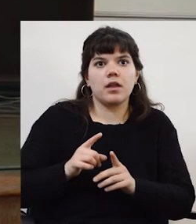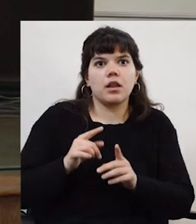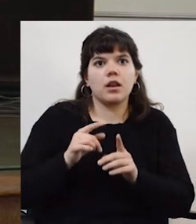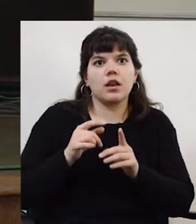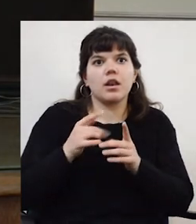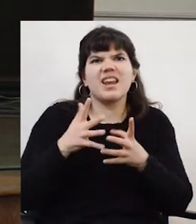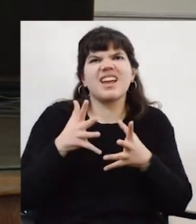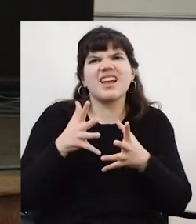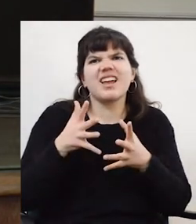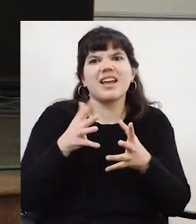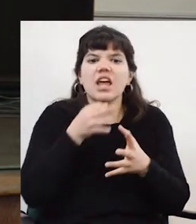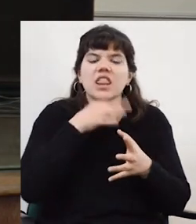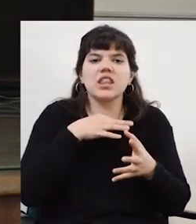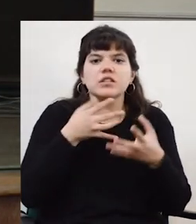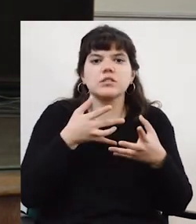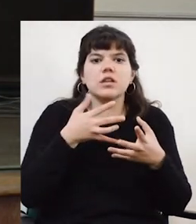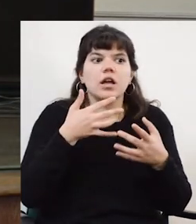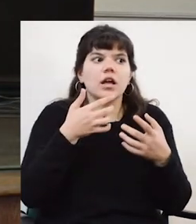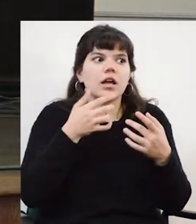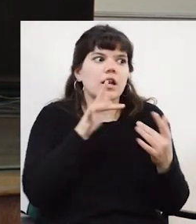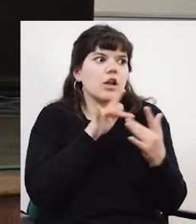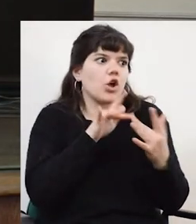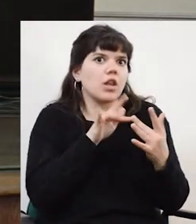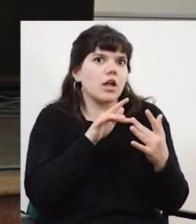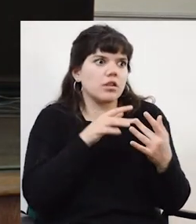preguntar. ¿Qué es lo que nos dice si la red está viva?